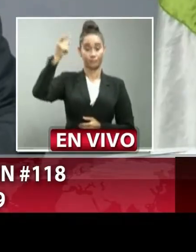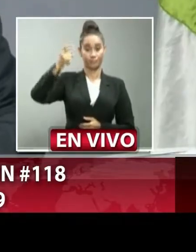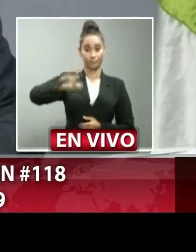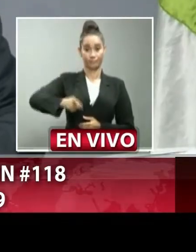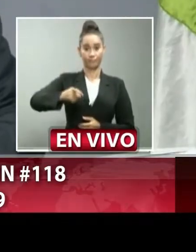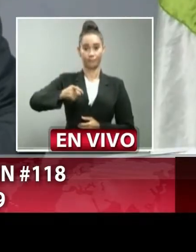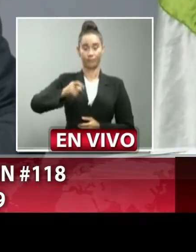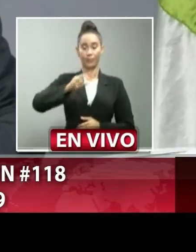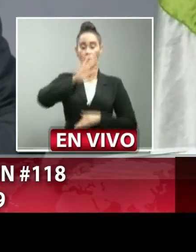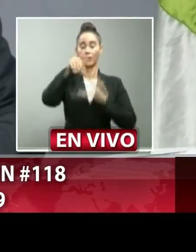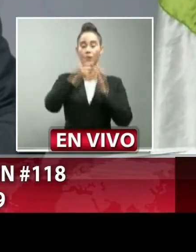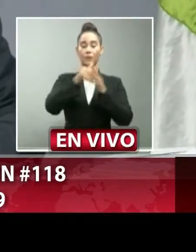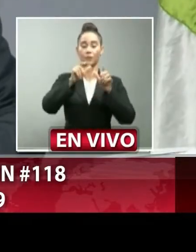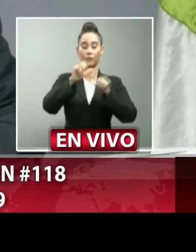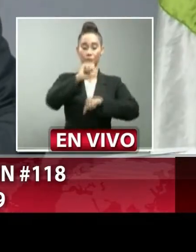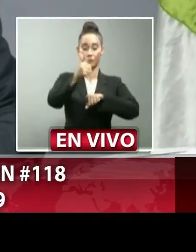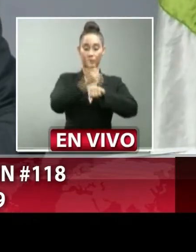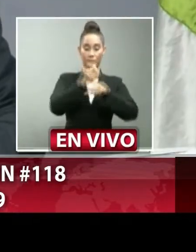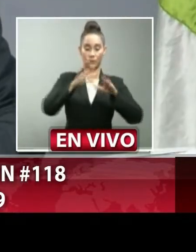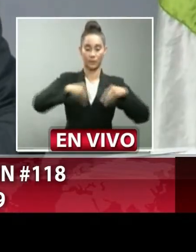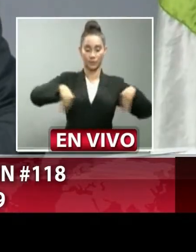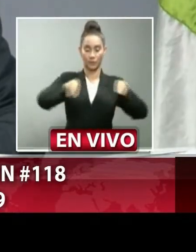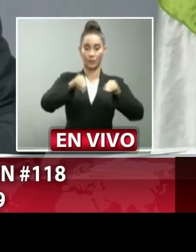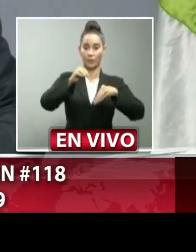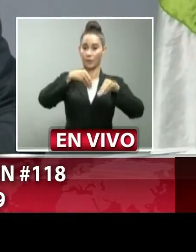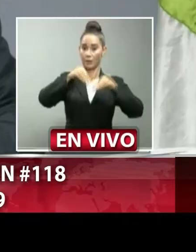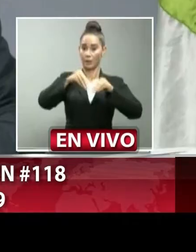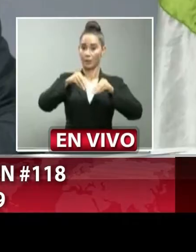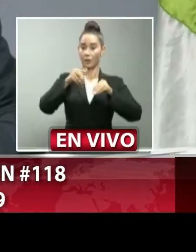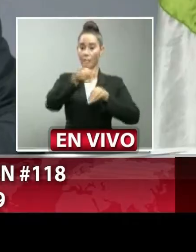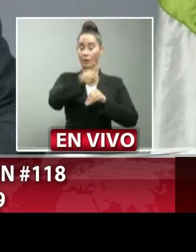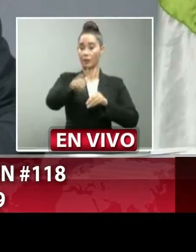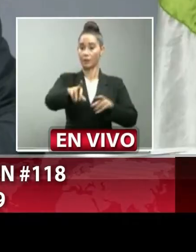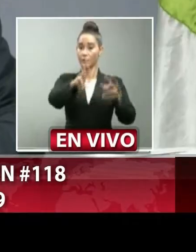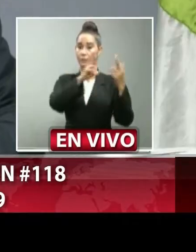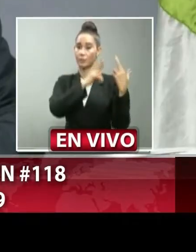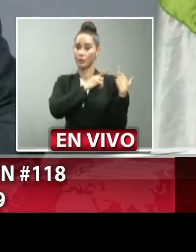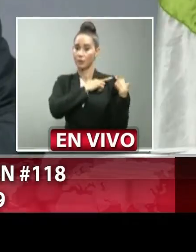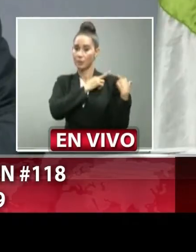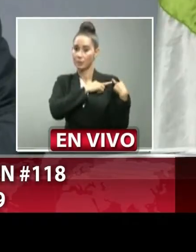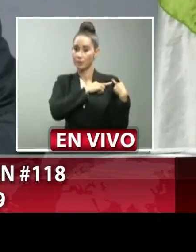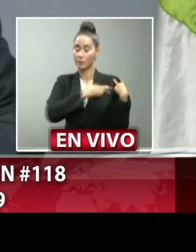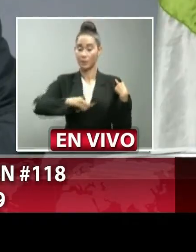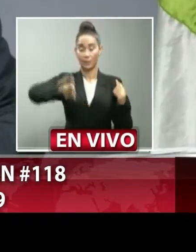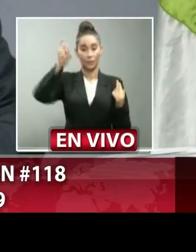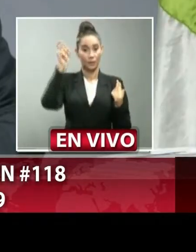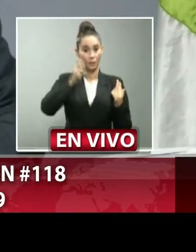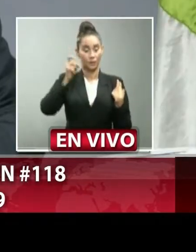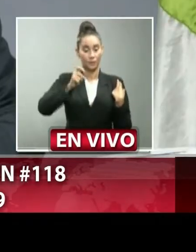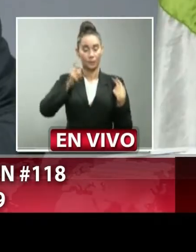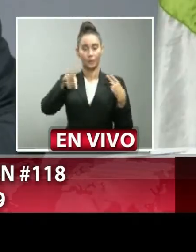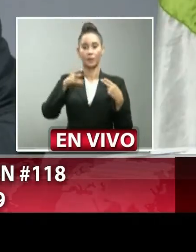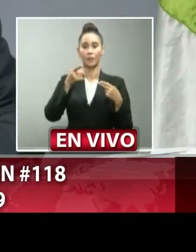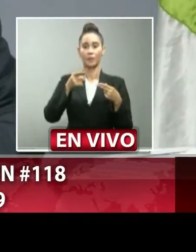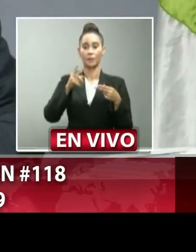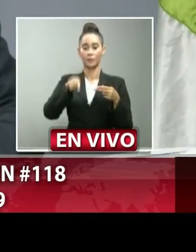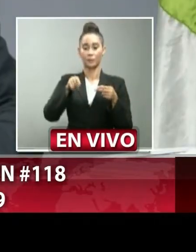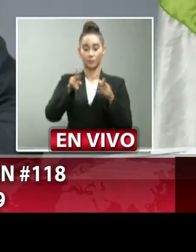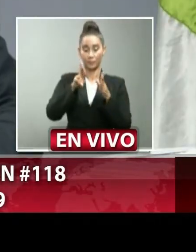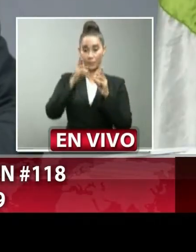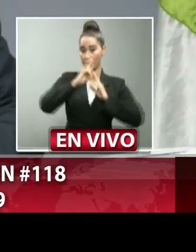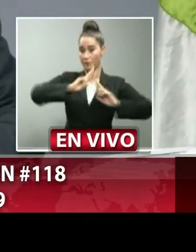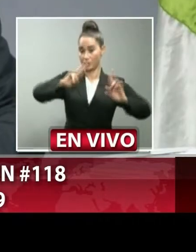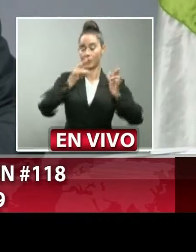que los establecimientos comerciales son responsables de hacer cumplir todas las medidas de higiene y seguridad